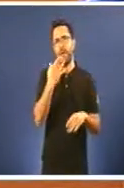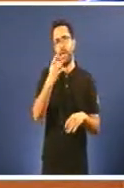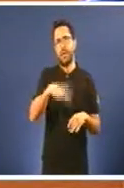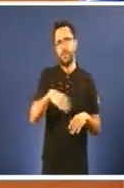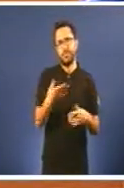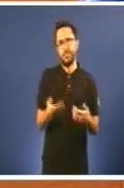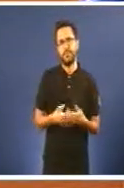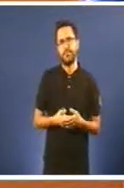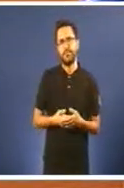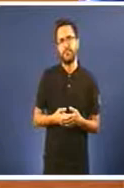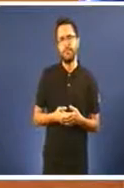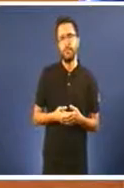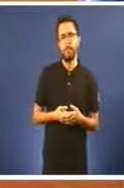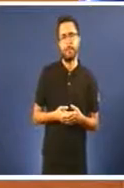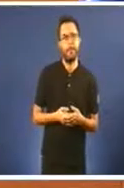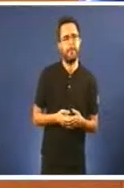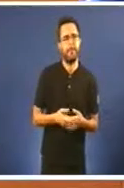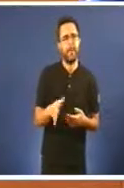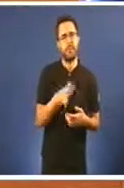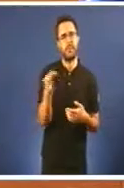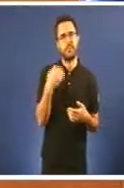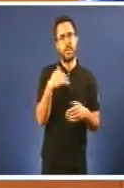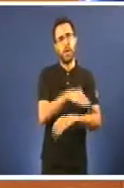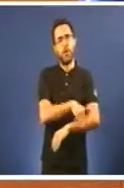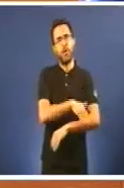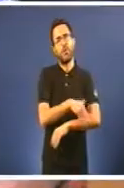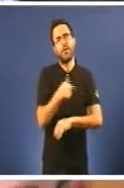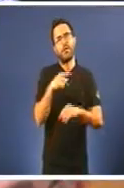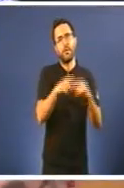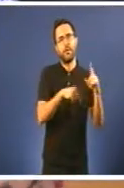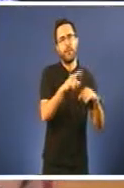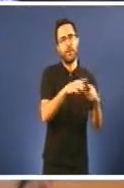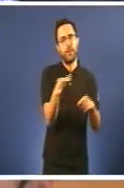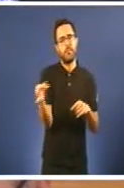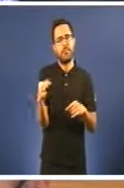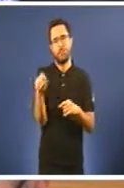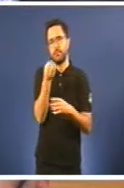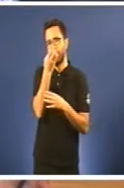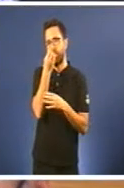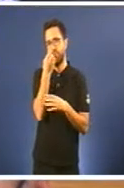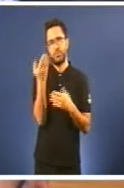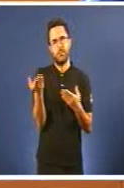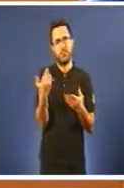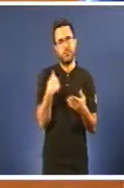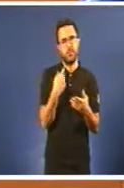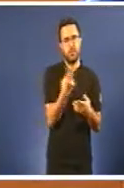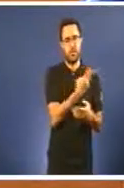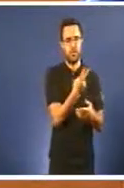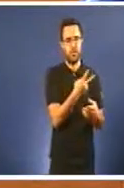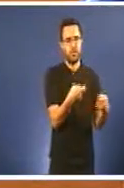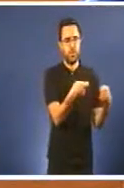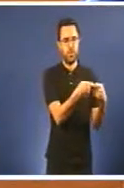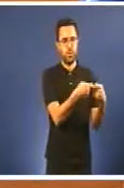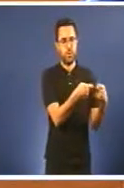dende logo despreocupación dun Goberno no que o Bloque Nacionalista Galego e o Partido Socialista eran socios. Iso dende logo é así. Non